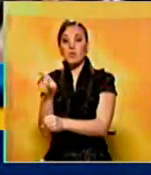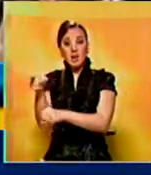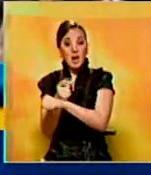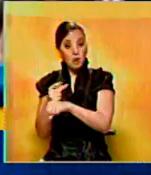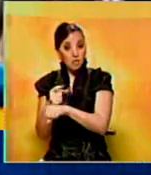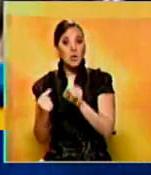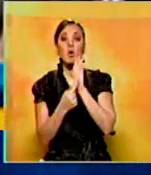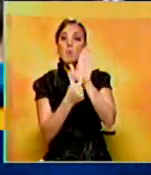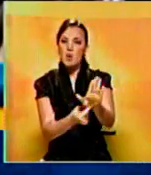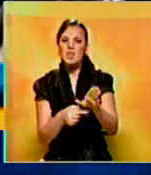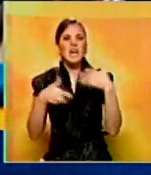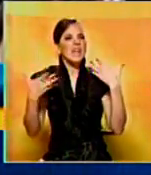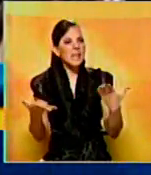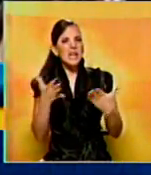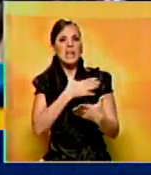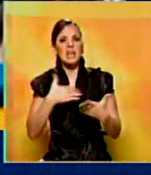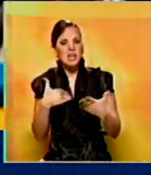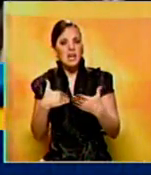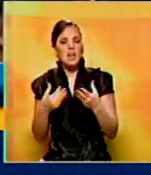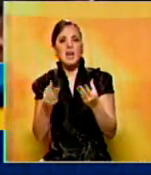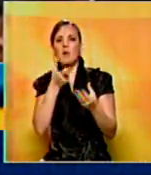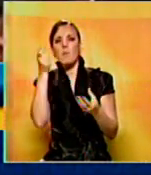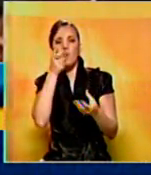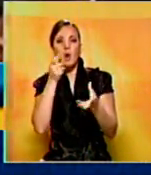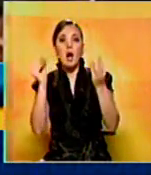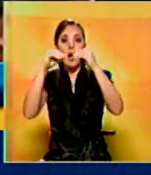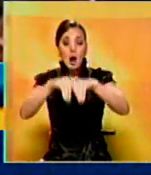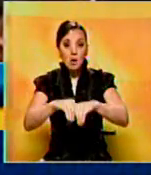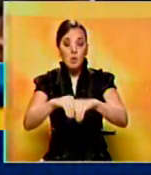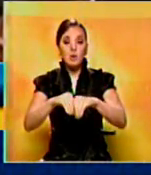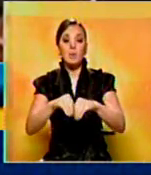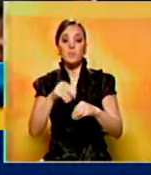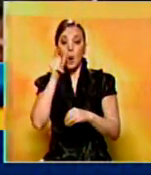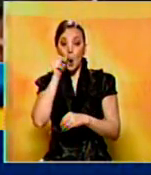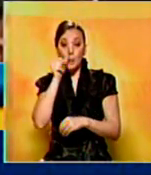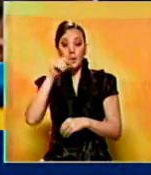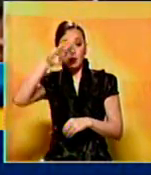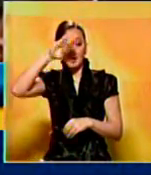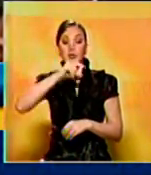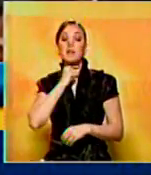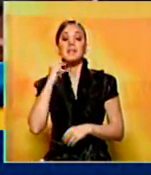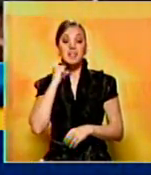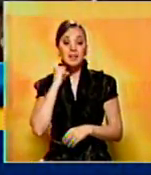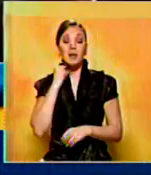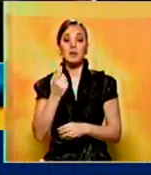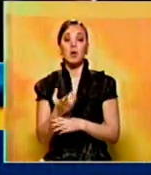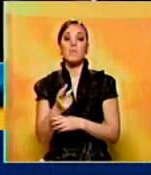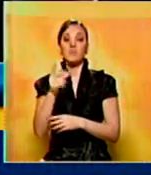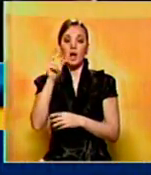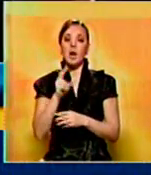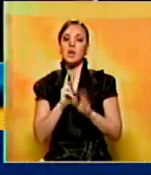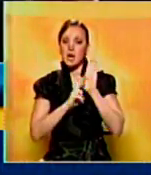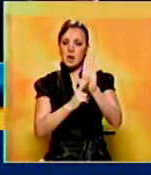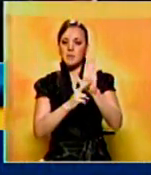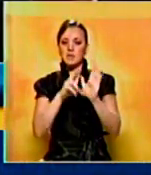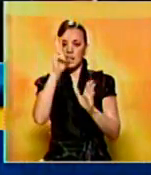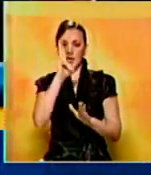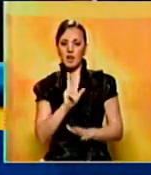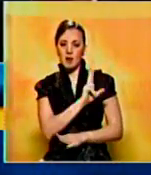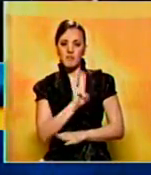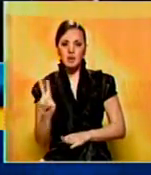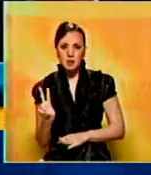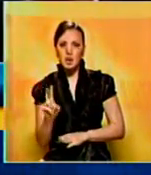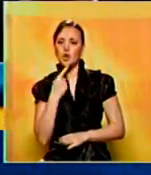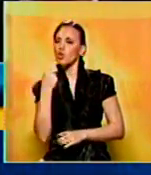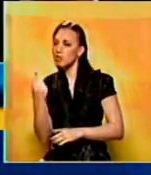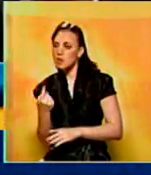demostración clara de querer alcanzar acuerdos, el representante del Vaticano intercambió opiniones con el dirigente de la MUT y le expresó